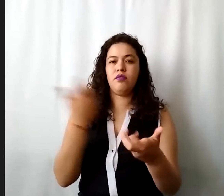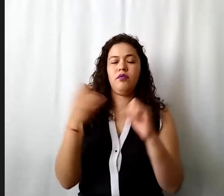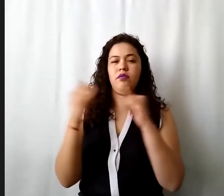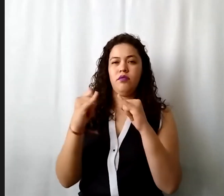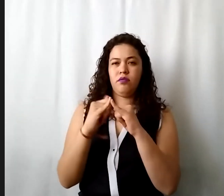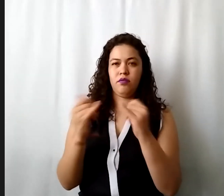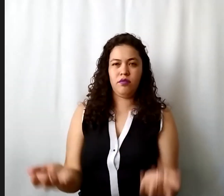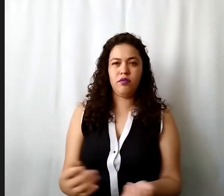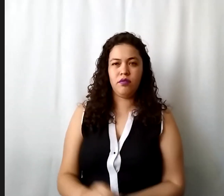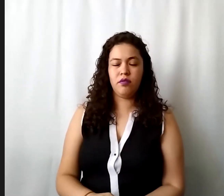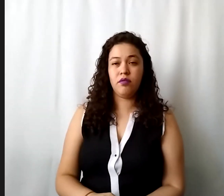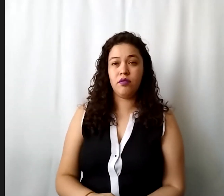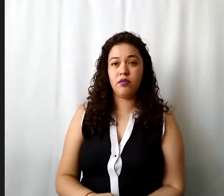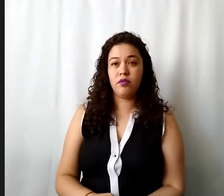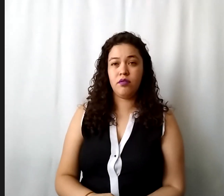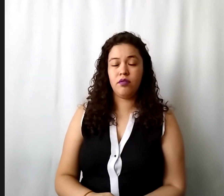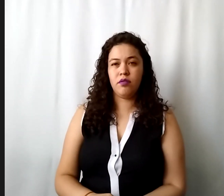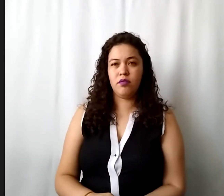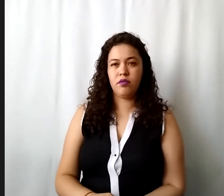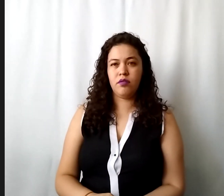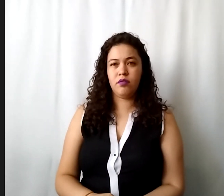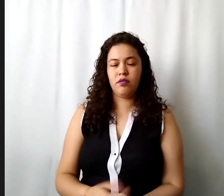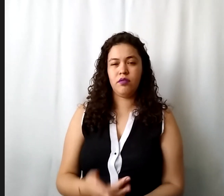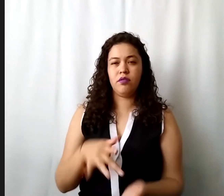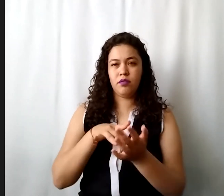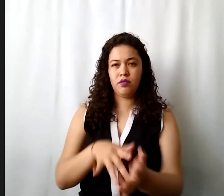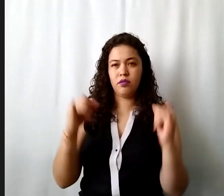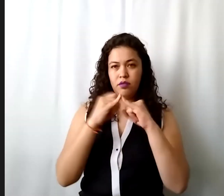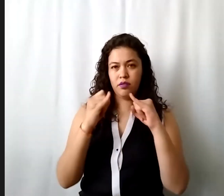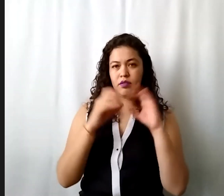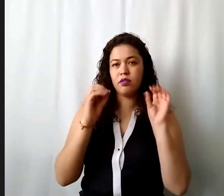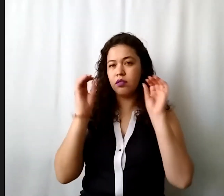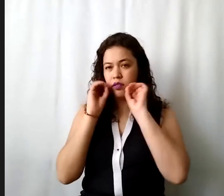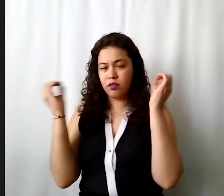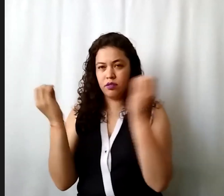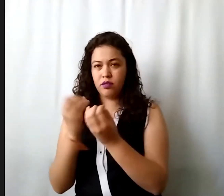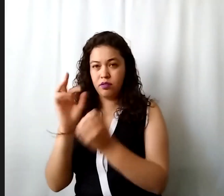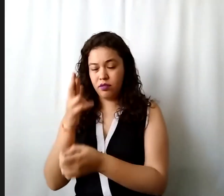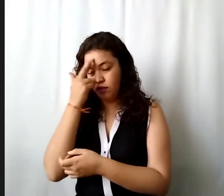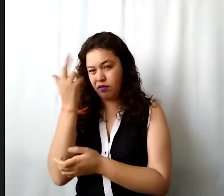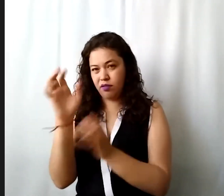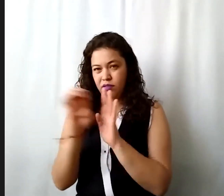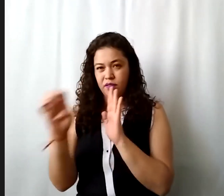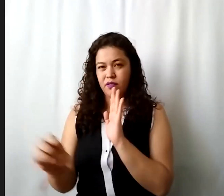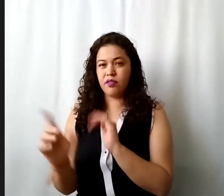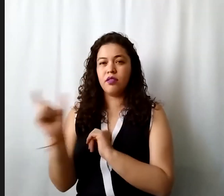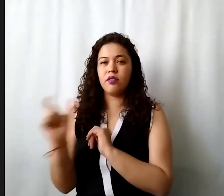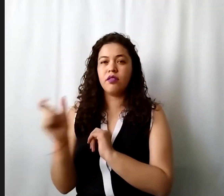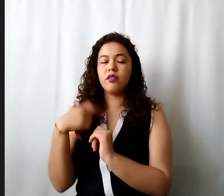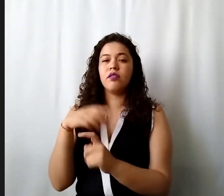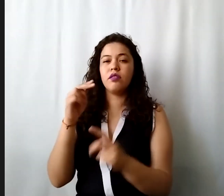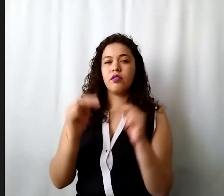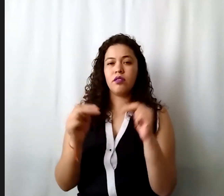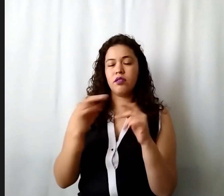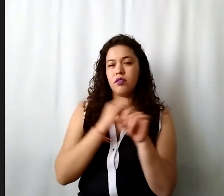ok el apoyo es a instituciones u organizaciones recuerdan el ejemplo cuando hacemos la clasificación de la